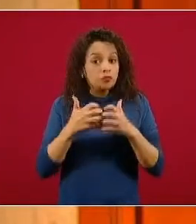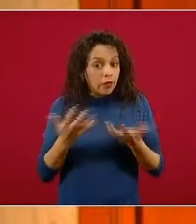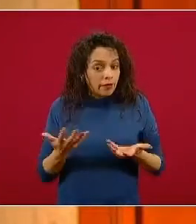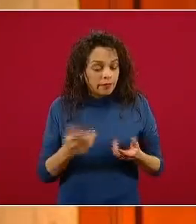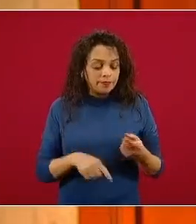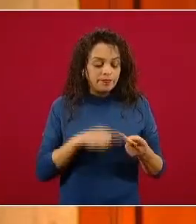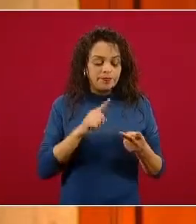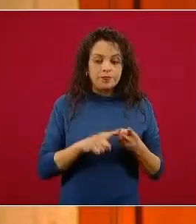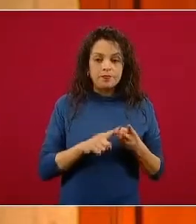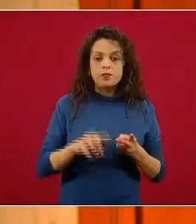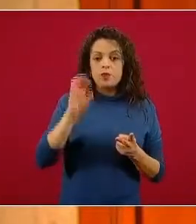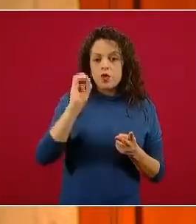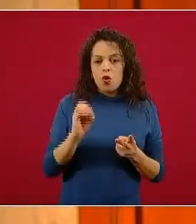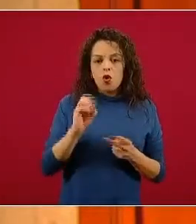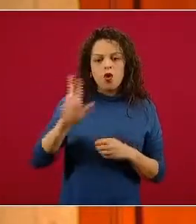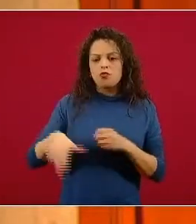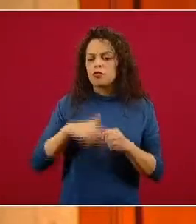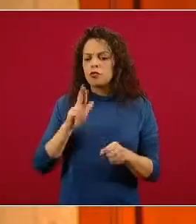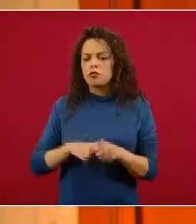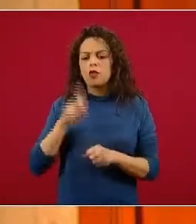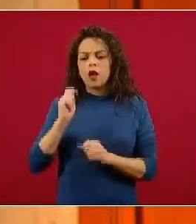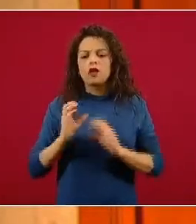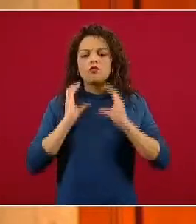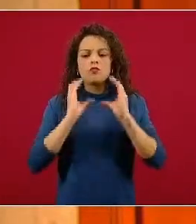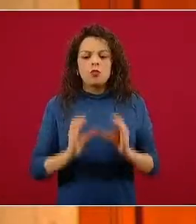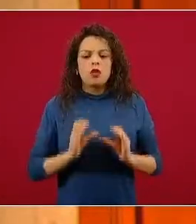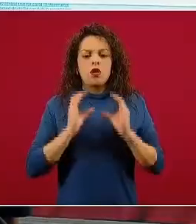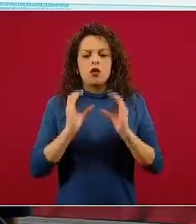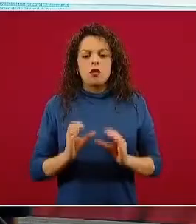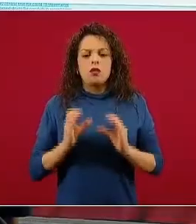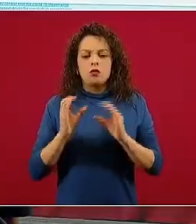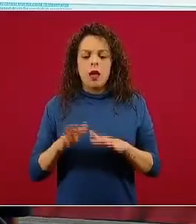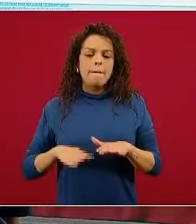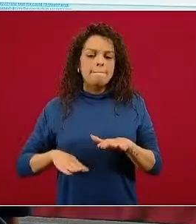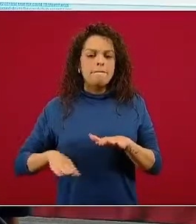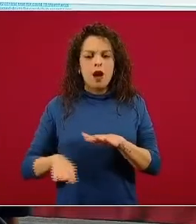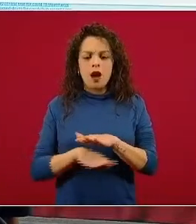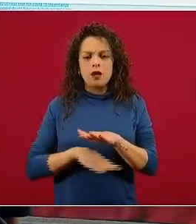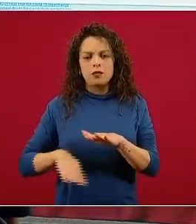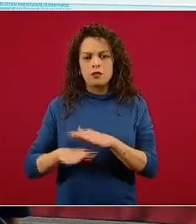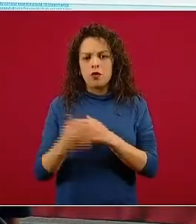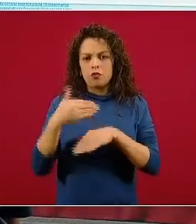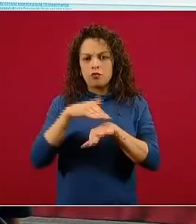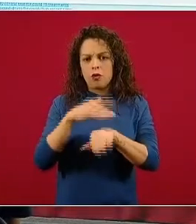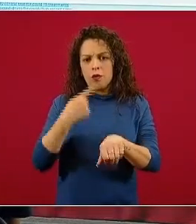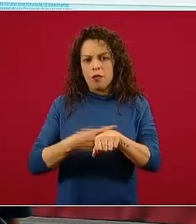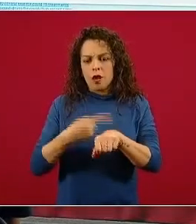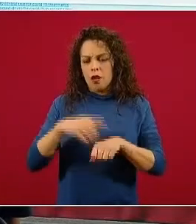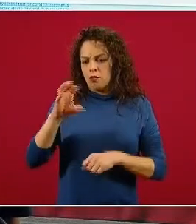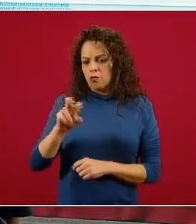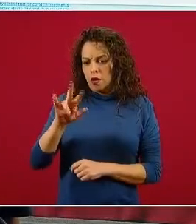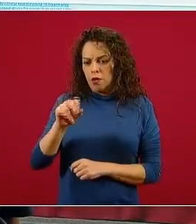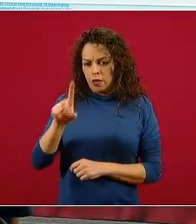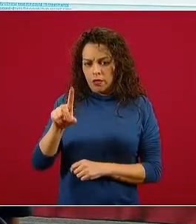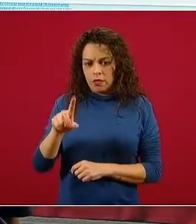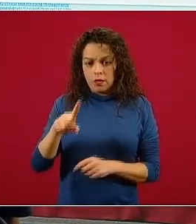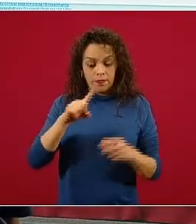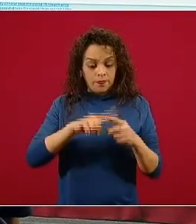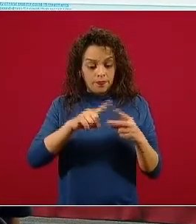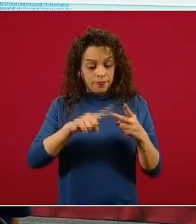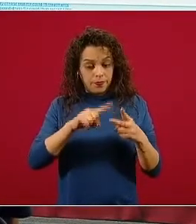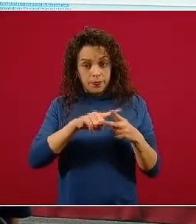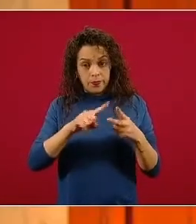el manejo convencional con los cuidados básicos de COVID. En ambos casos se dio la oportunidad